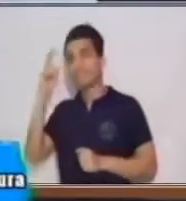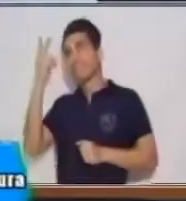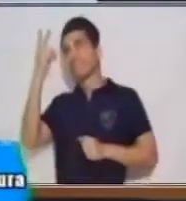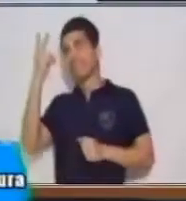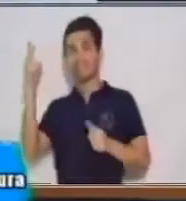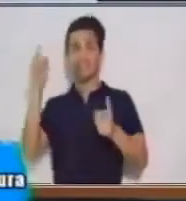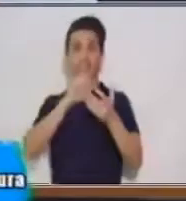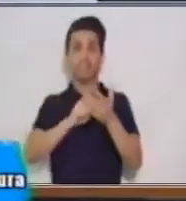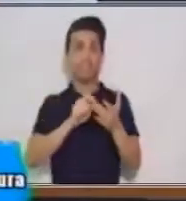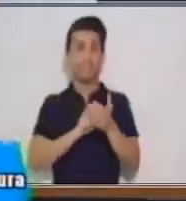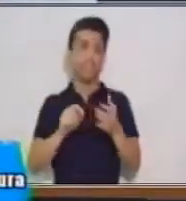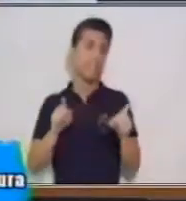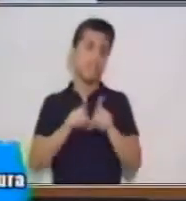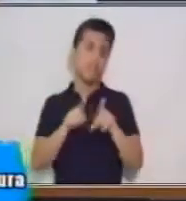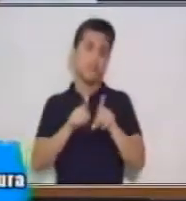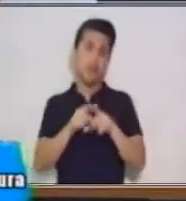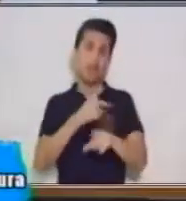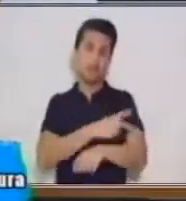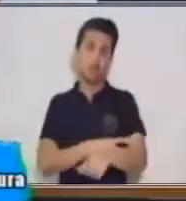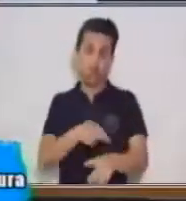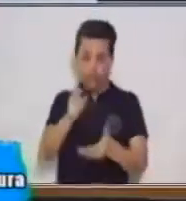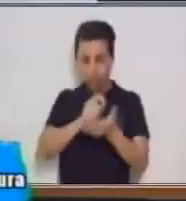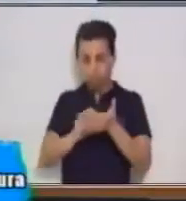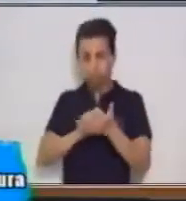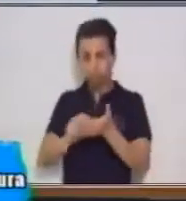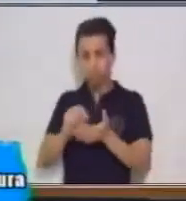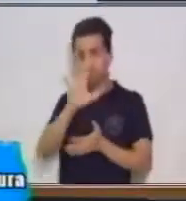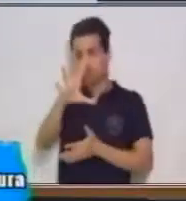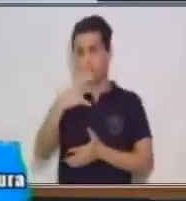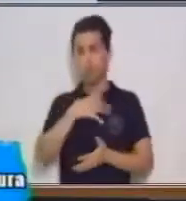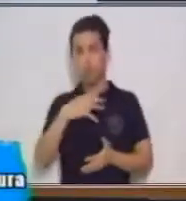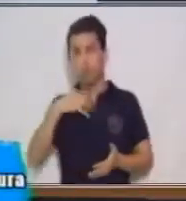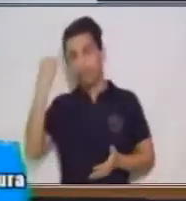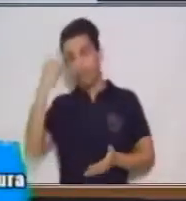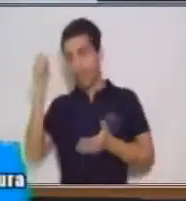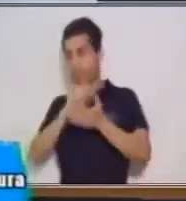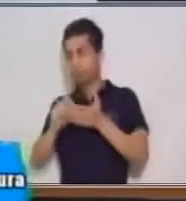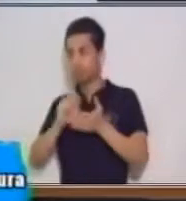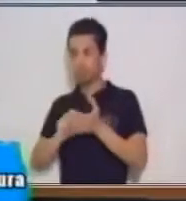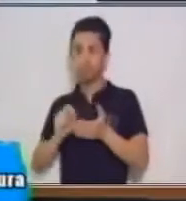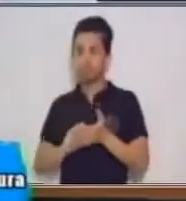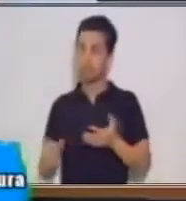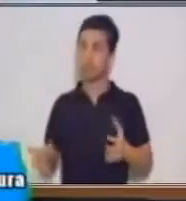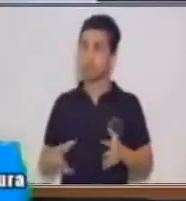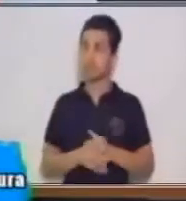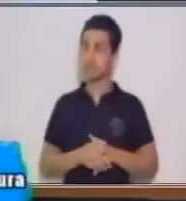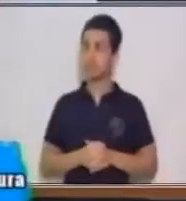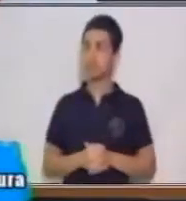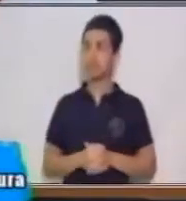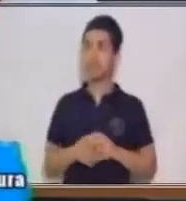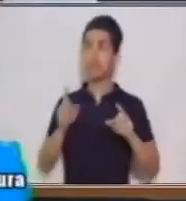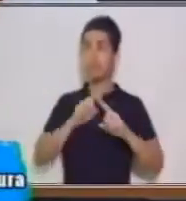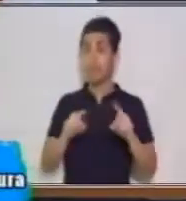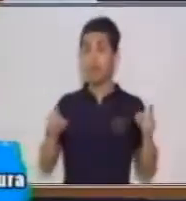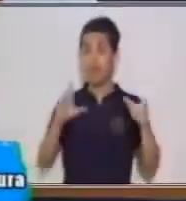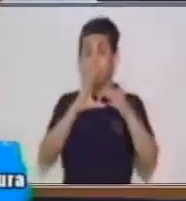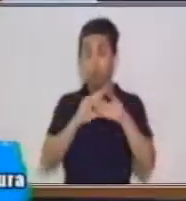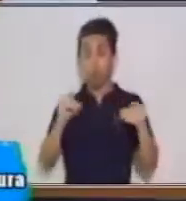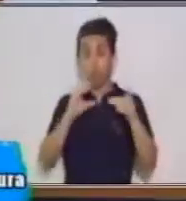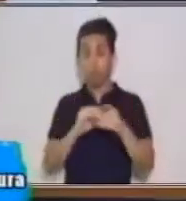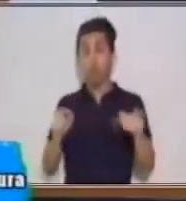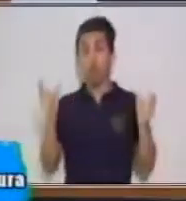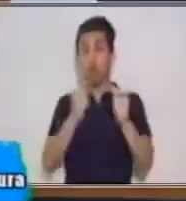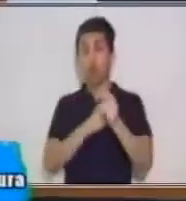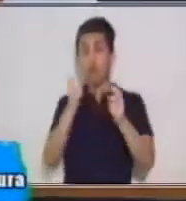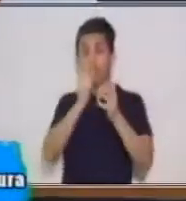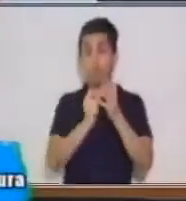historia similar a la que estábamos viendo o que ya conocemos. Lo bonito de un cuento con imágenes es